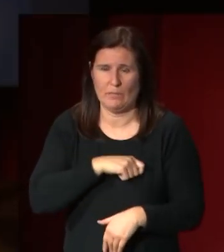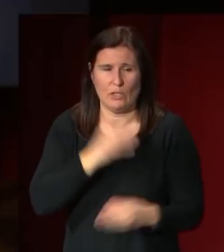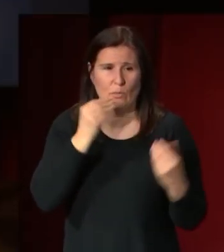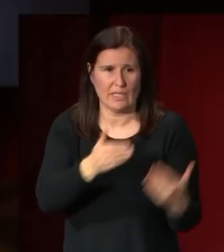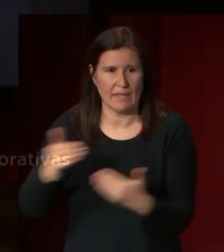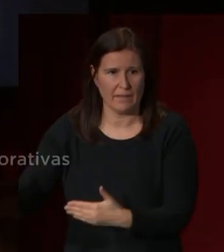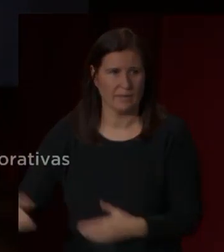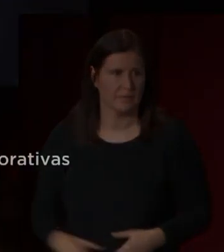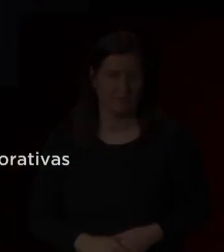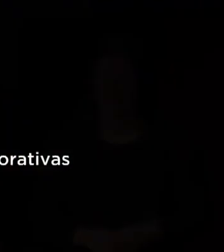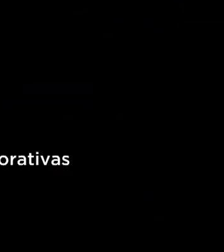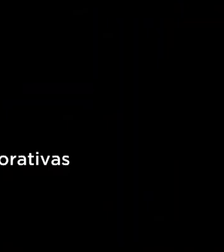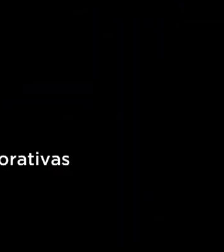gracias